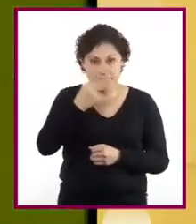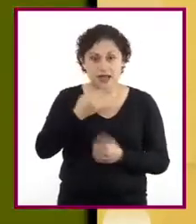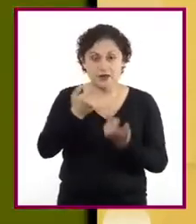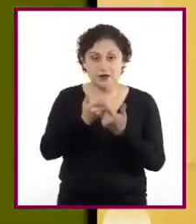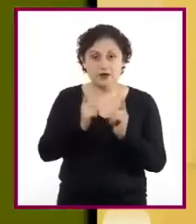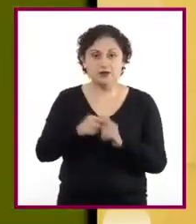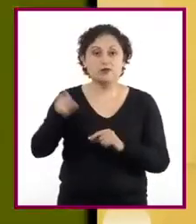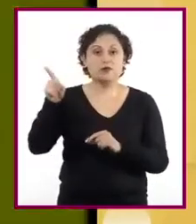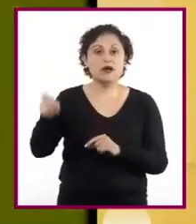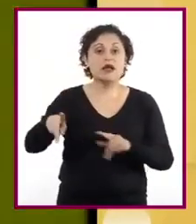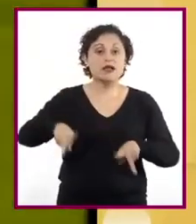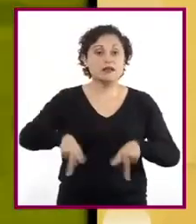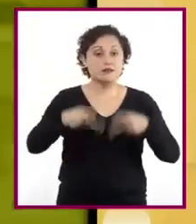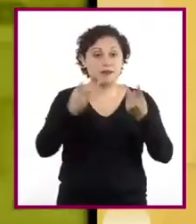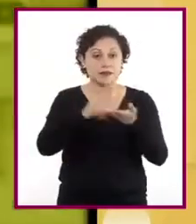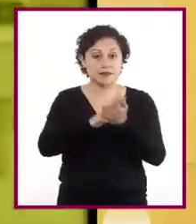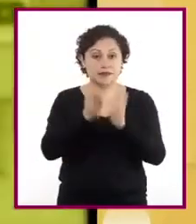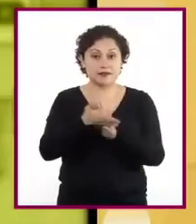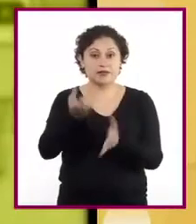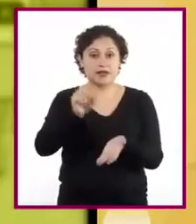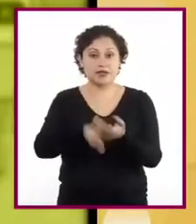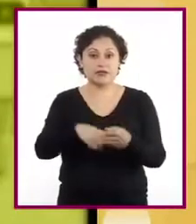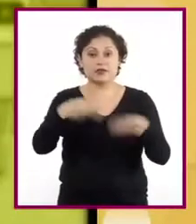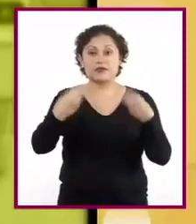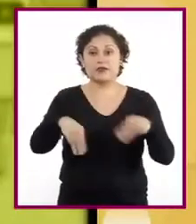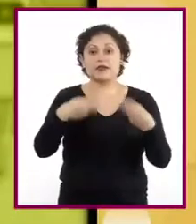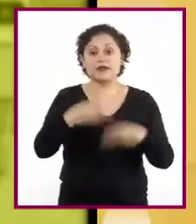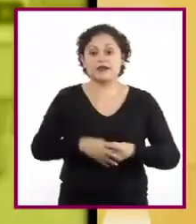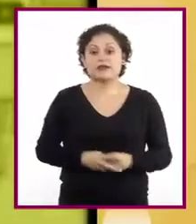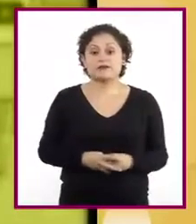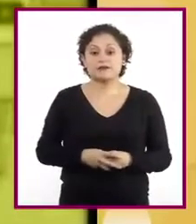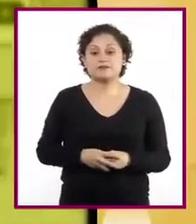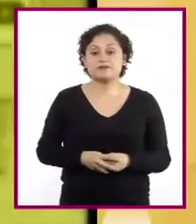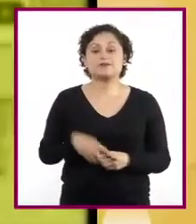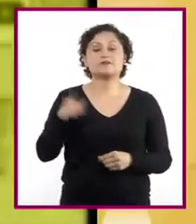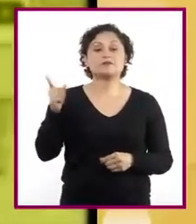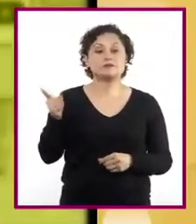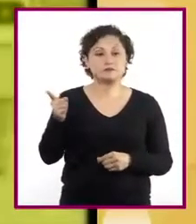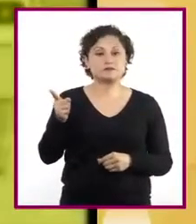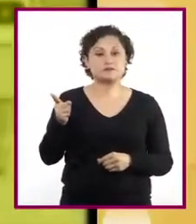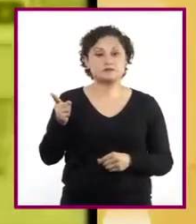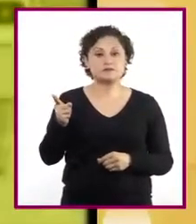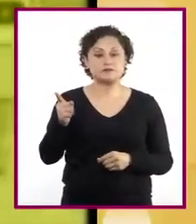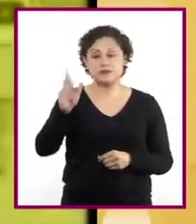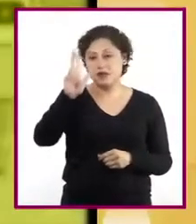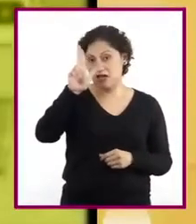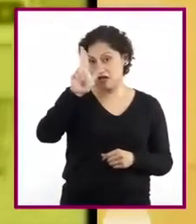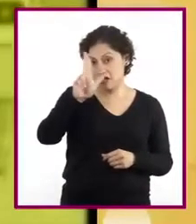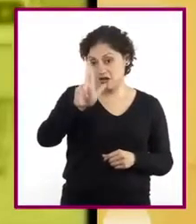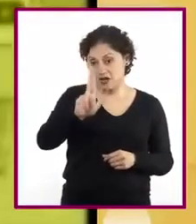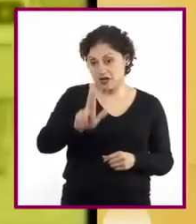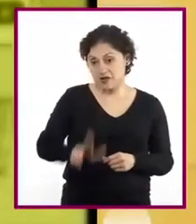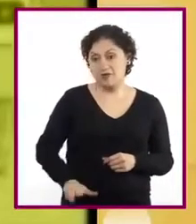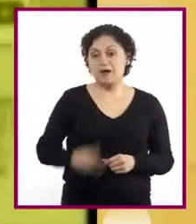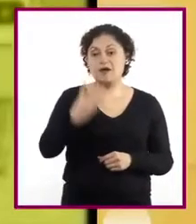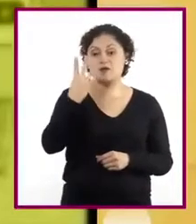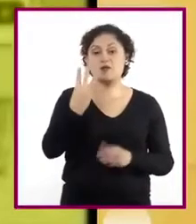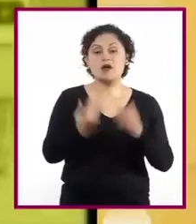Veamos otro ejemplo. Cada martes sale a las cuatro de la mañana, cuando los gallos